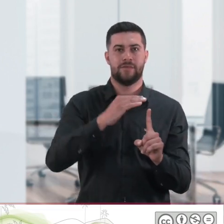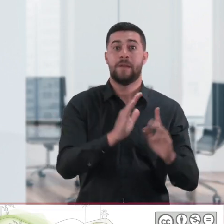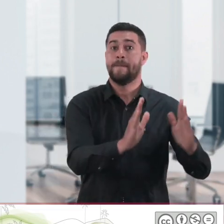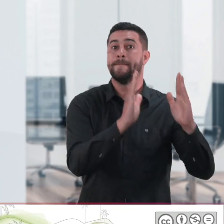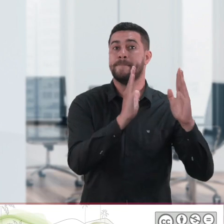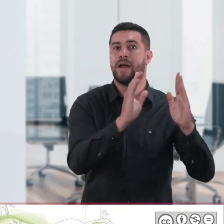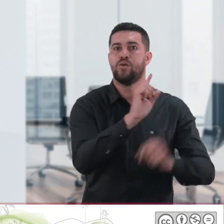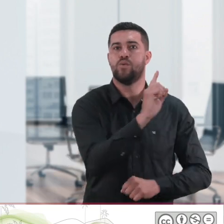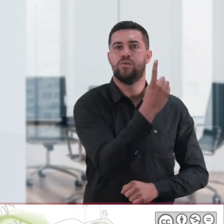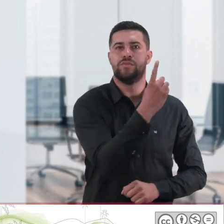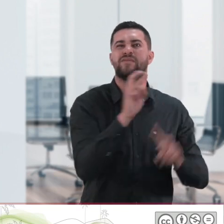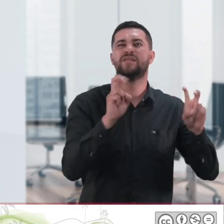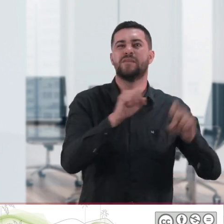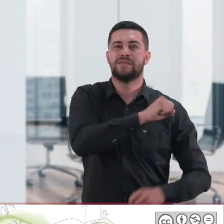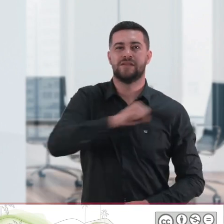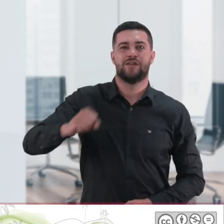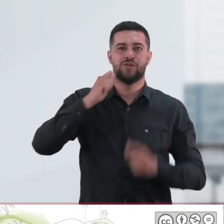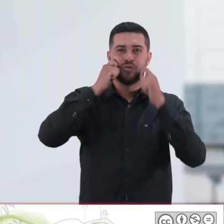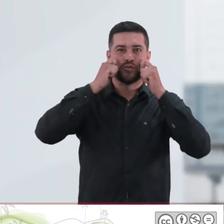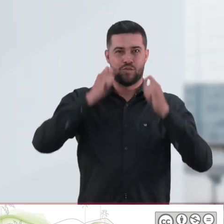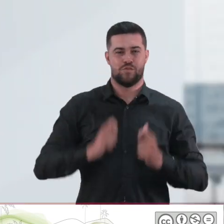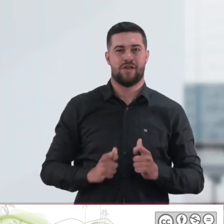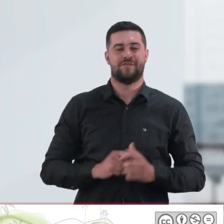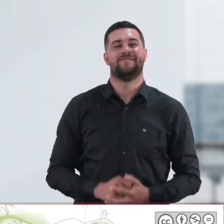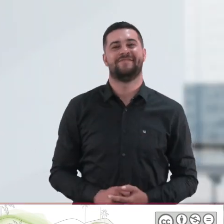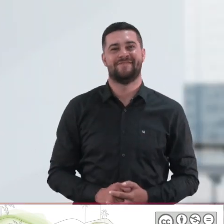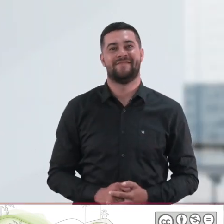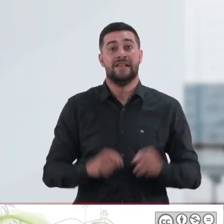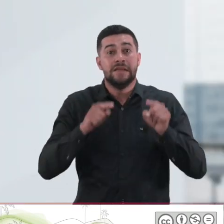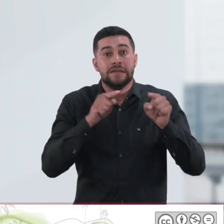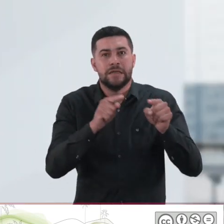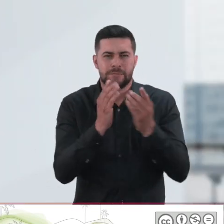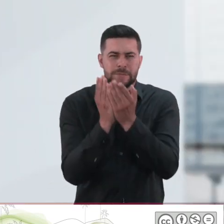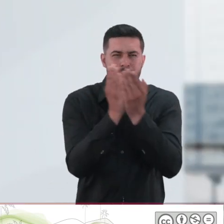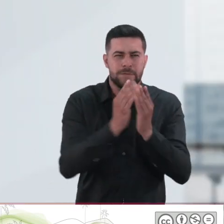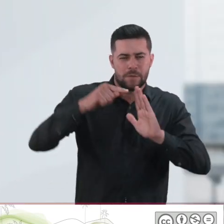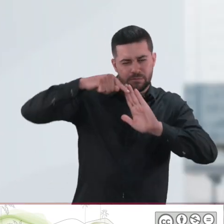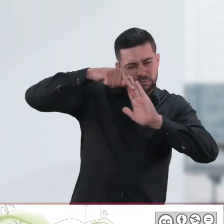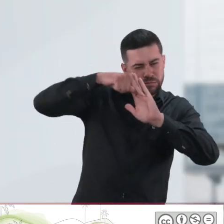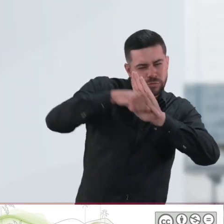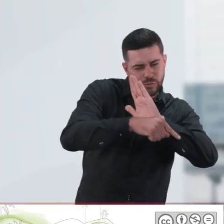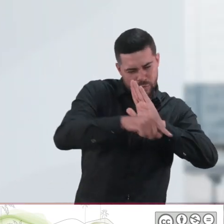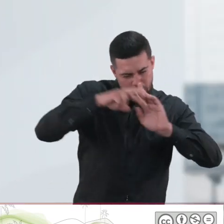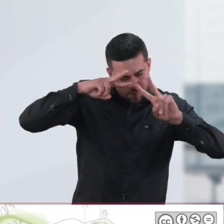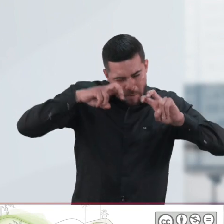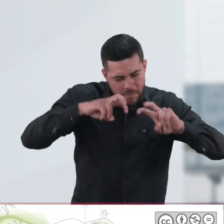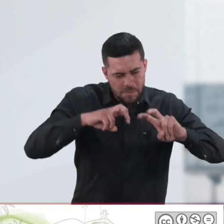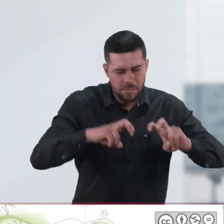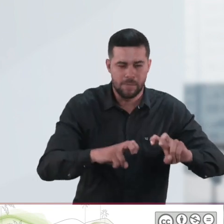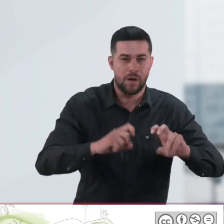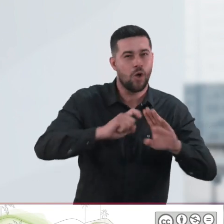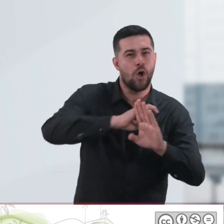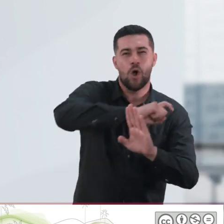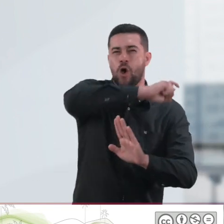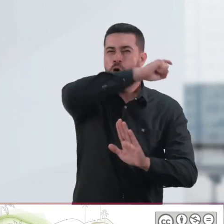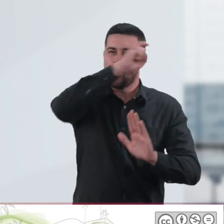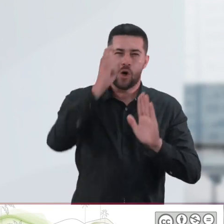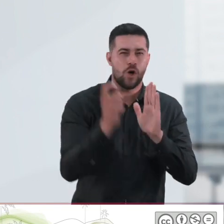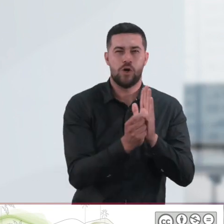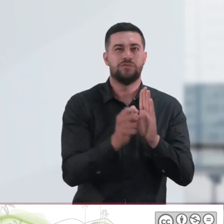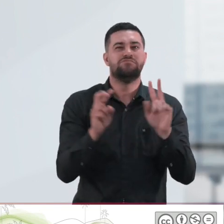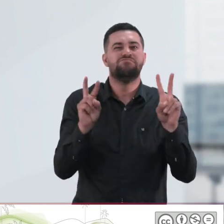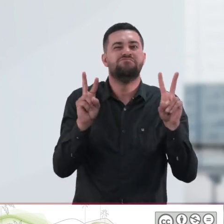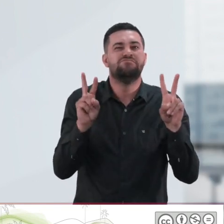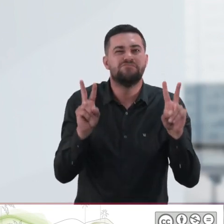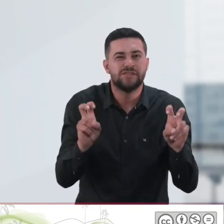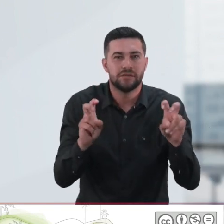instancia la unidad 1 relacionada con los derechos humanos, estudiaremos de forma muy profunda y concienzuda todo